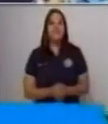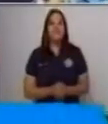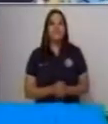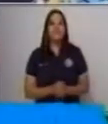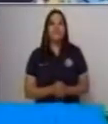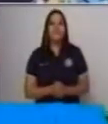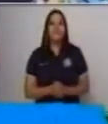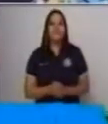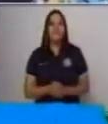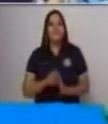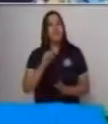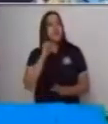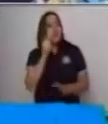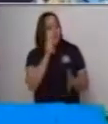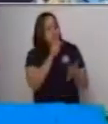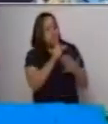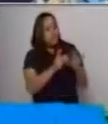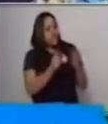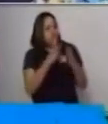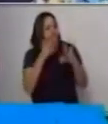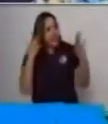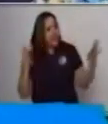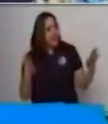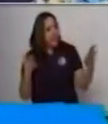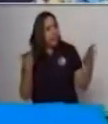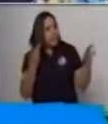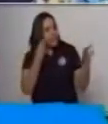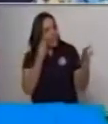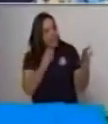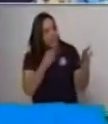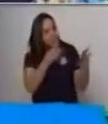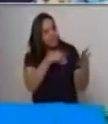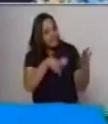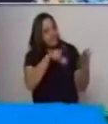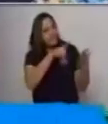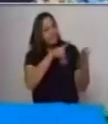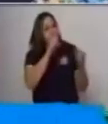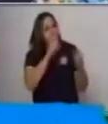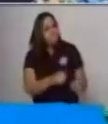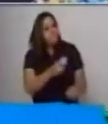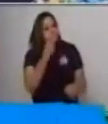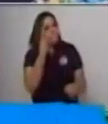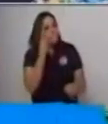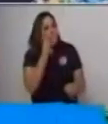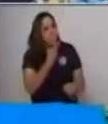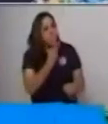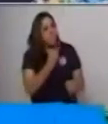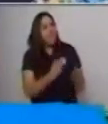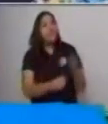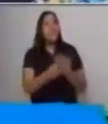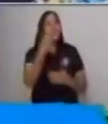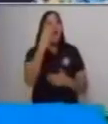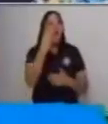Otra característica, podemos ver dos niños.